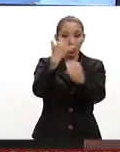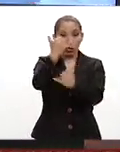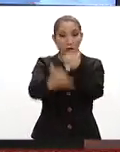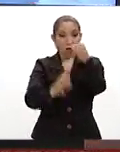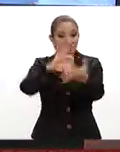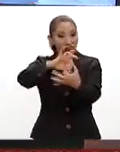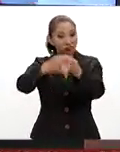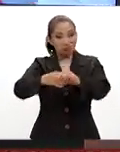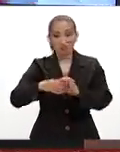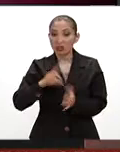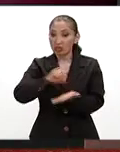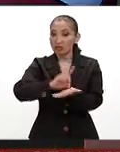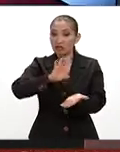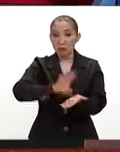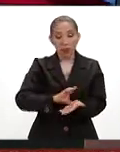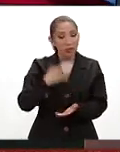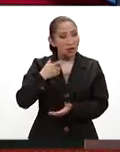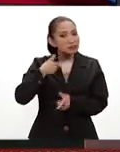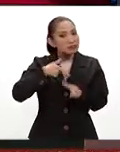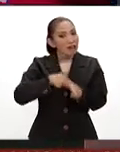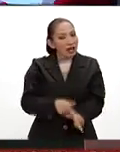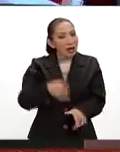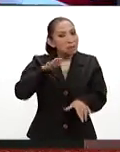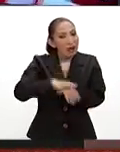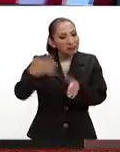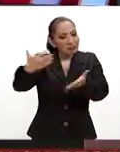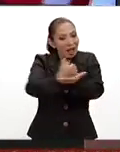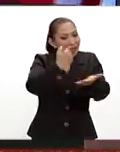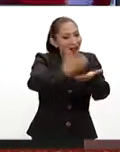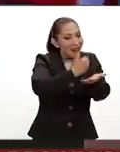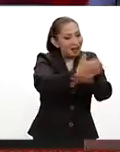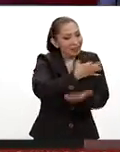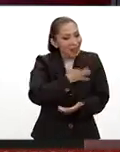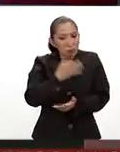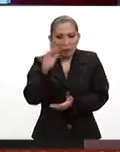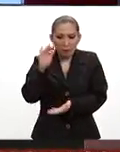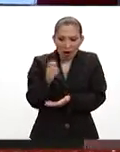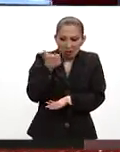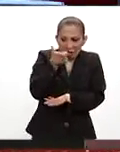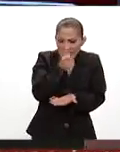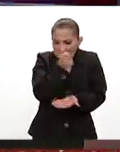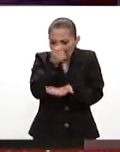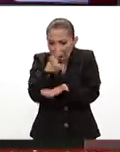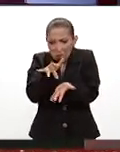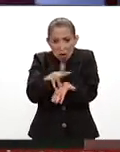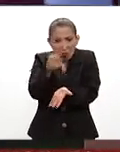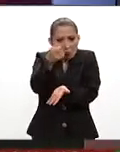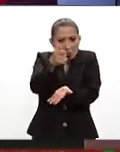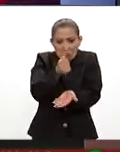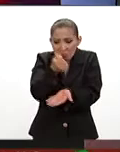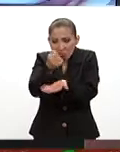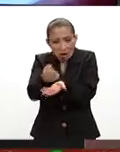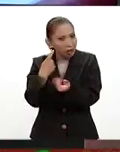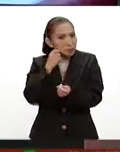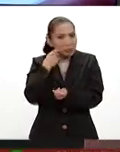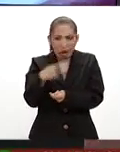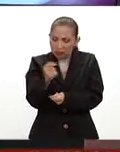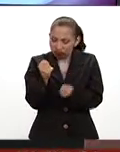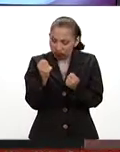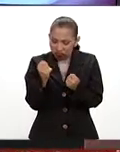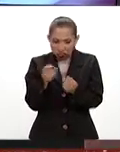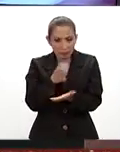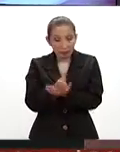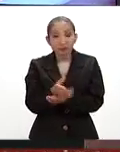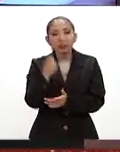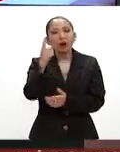paralímpicos, y el hecho de que pues se siguen consiguiendo medallas con menores recursos, con menores apoyos, sin duda alguna. Ahora, Samuel, una